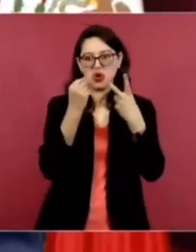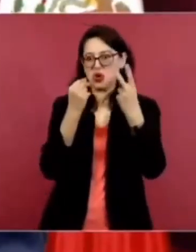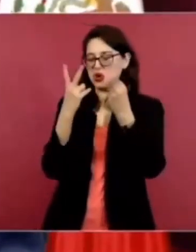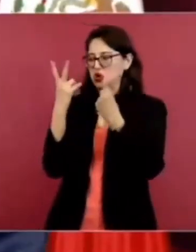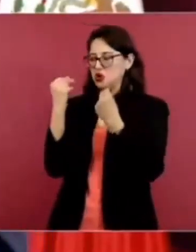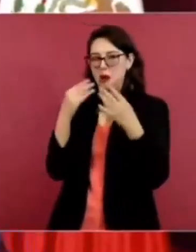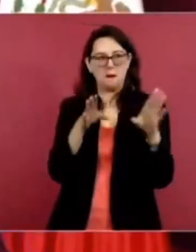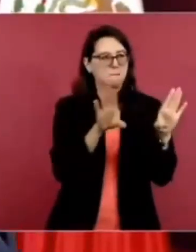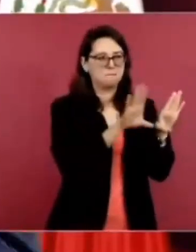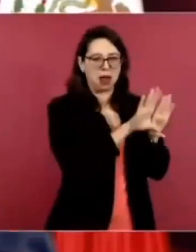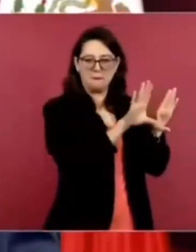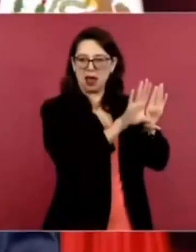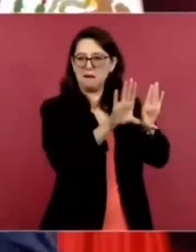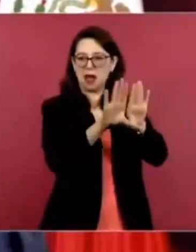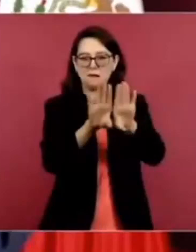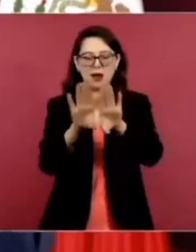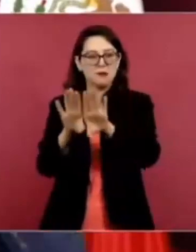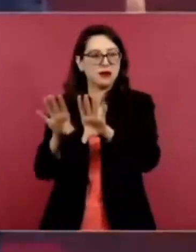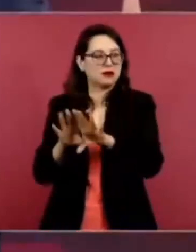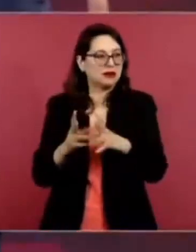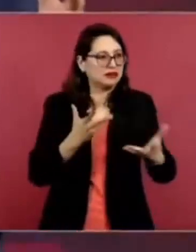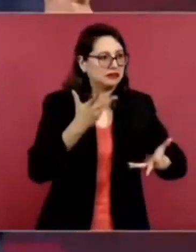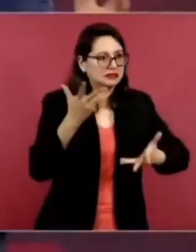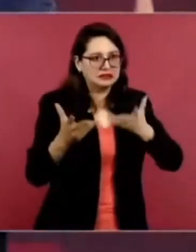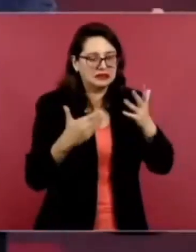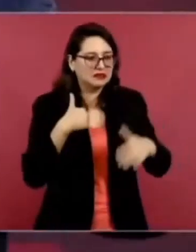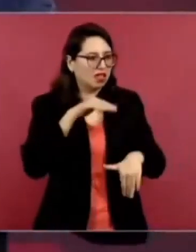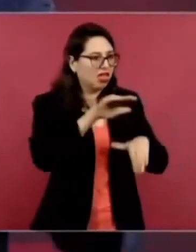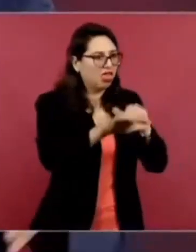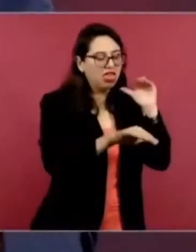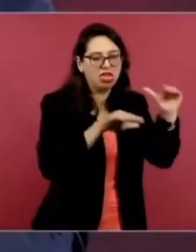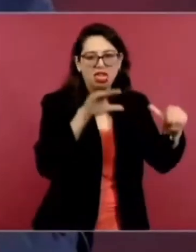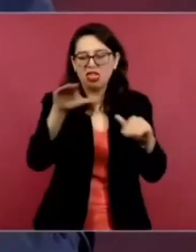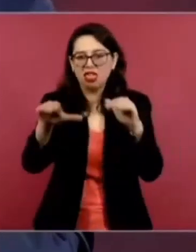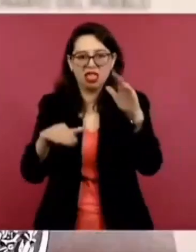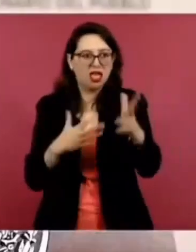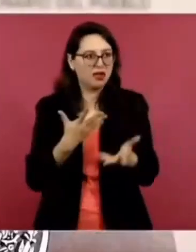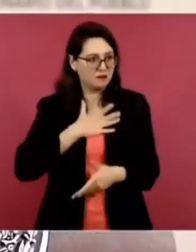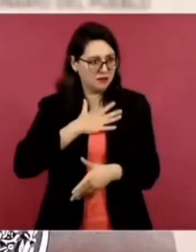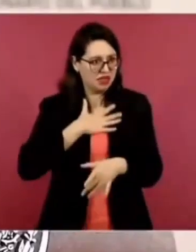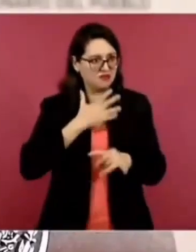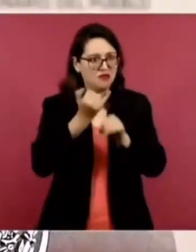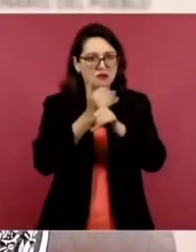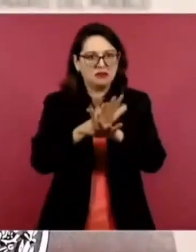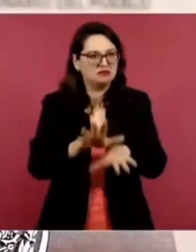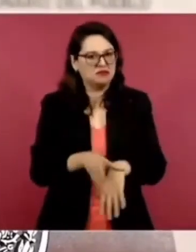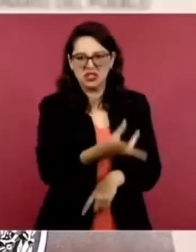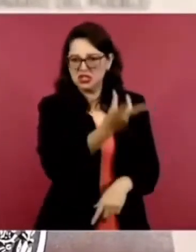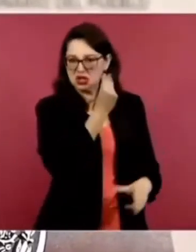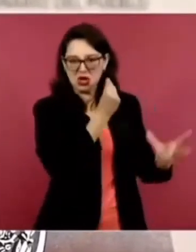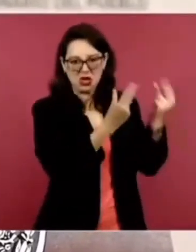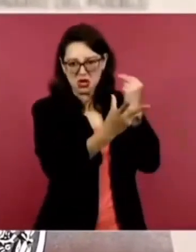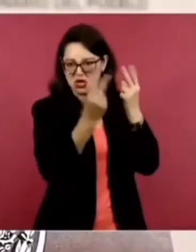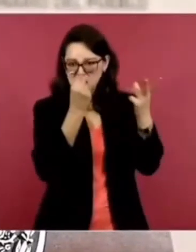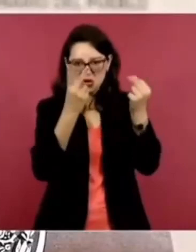el señor Sevilla me abrió los espacios en el 88.